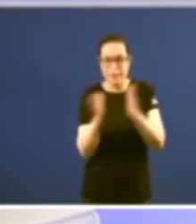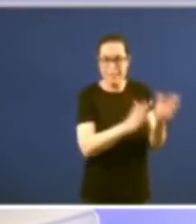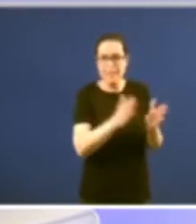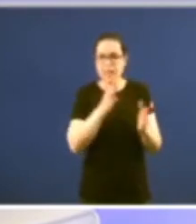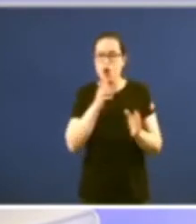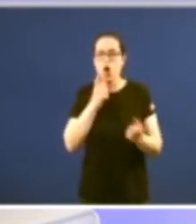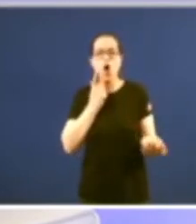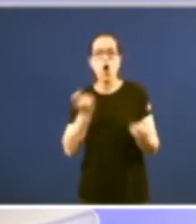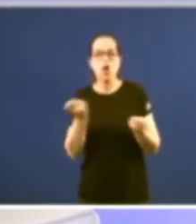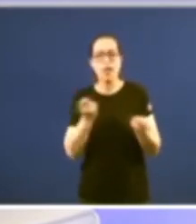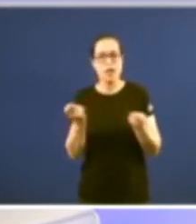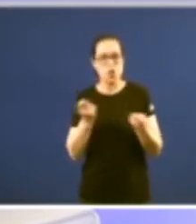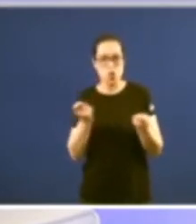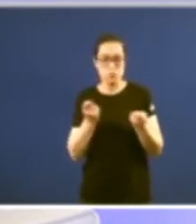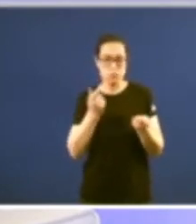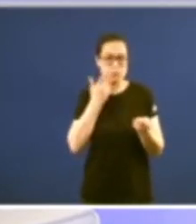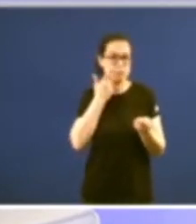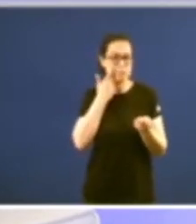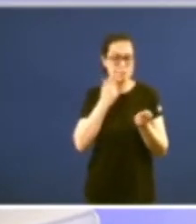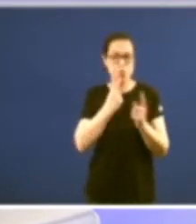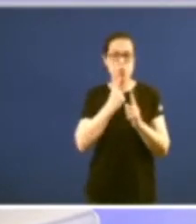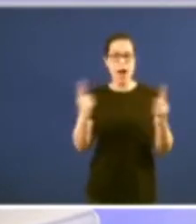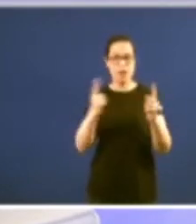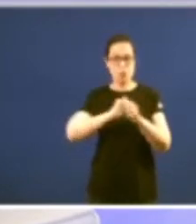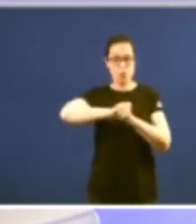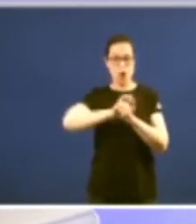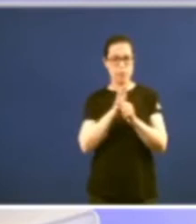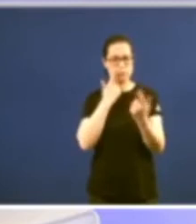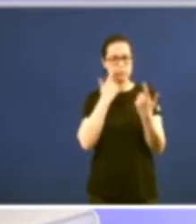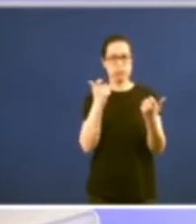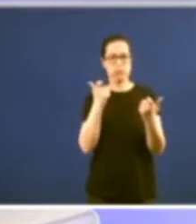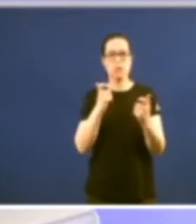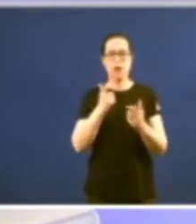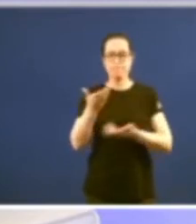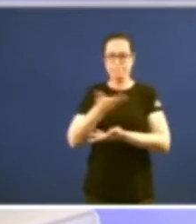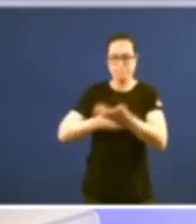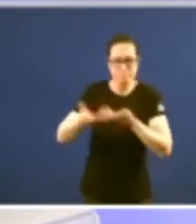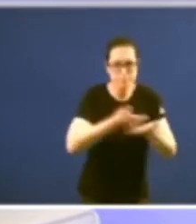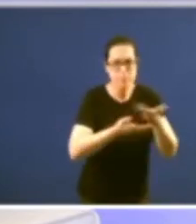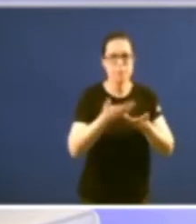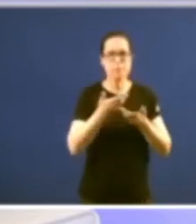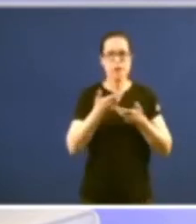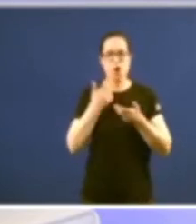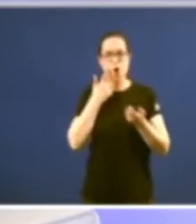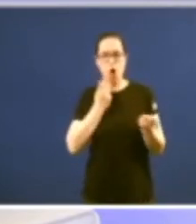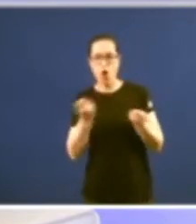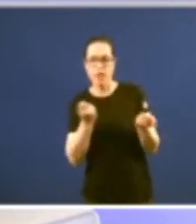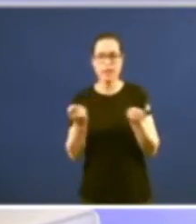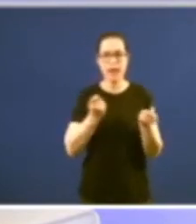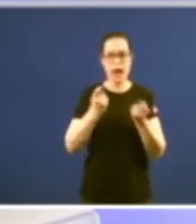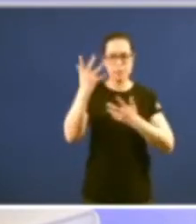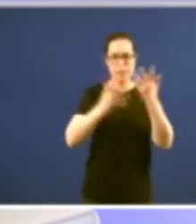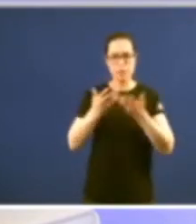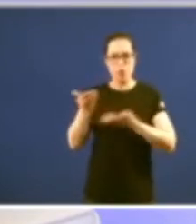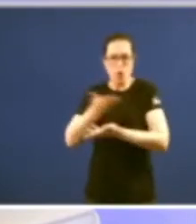desgracia na loita contra a COVID a millorar a cogobernanza a coordinación a colaboración administrativa e por